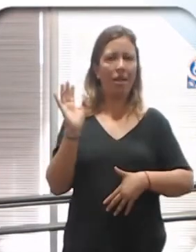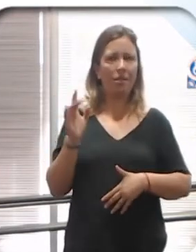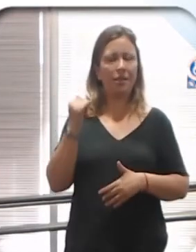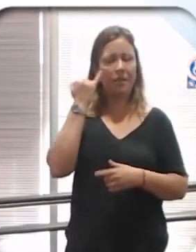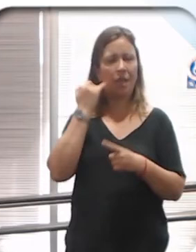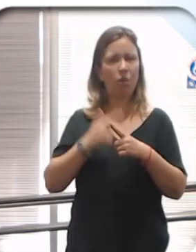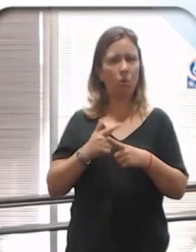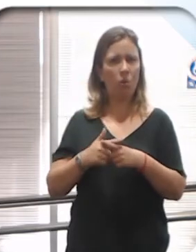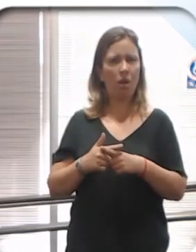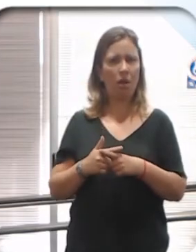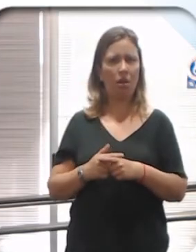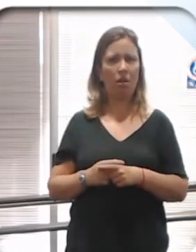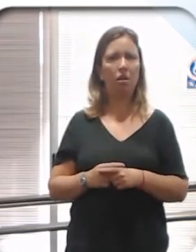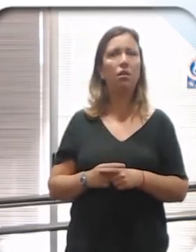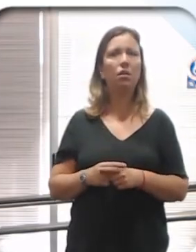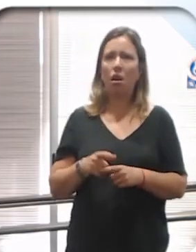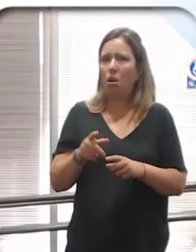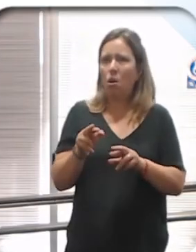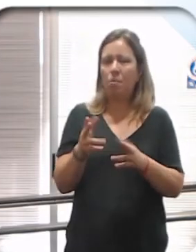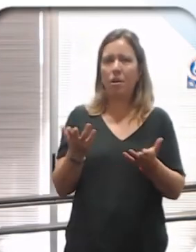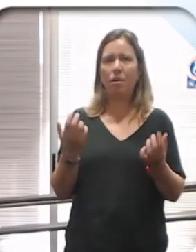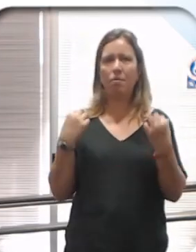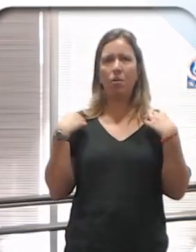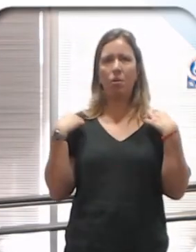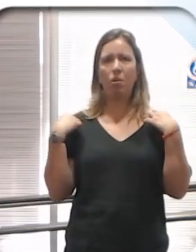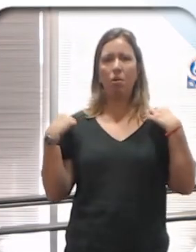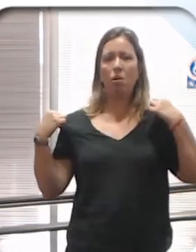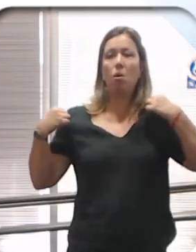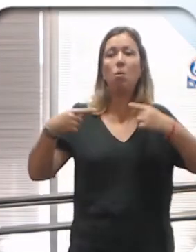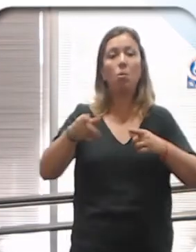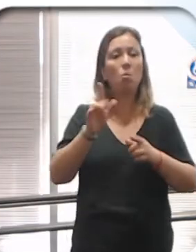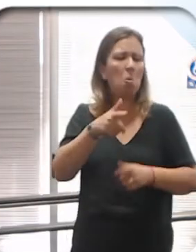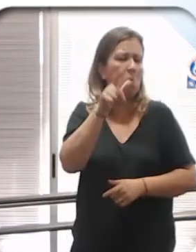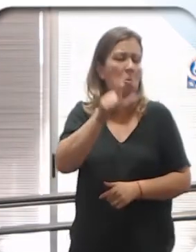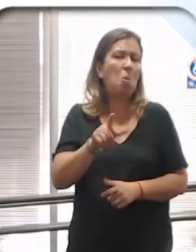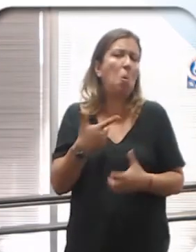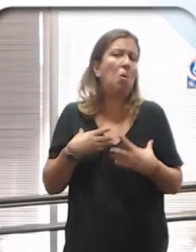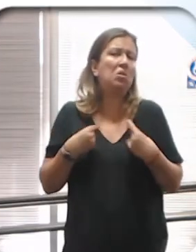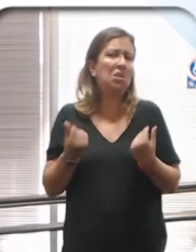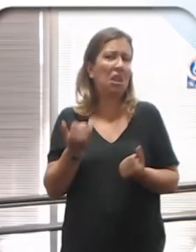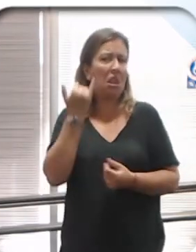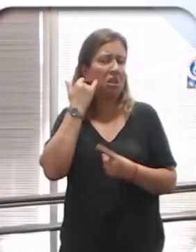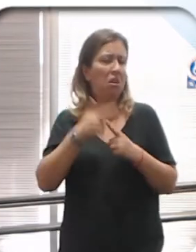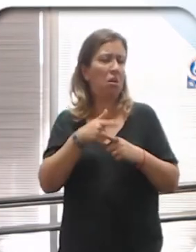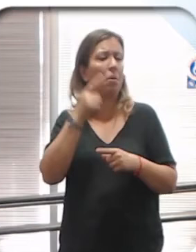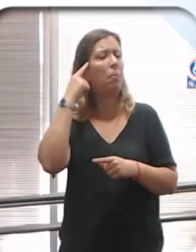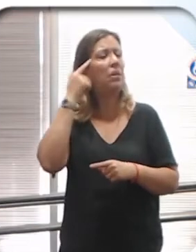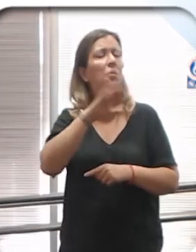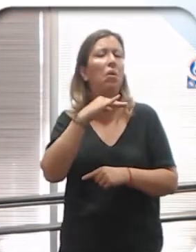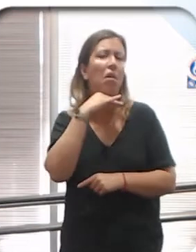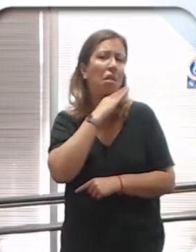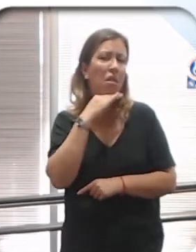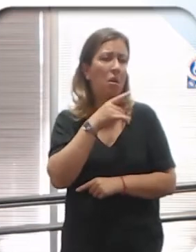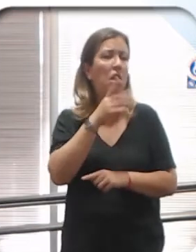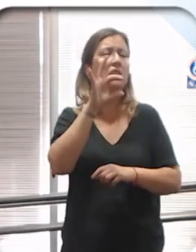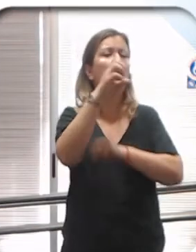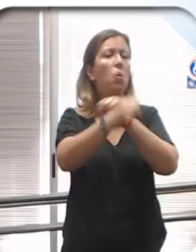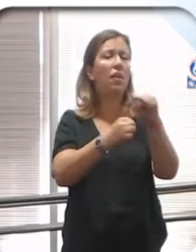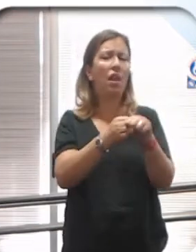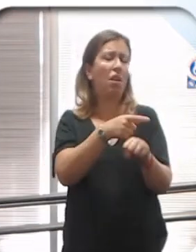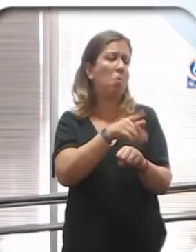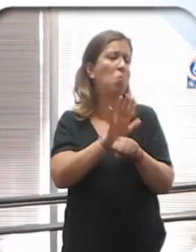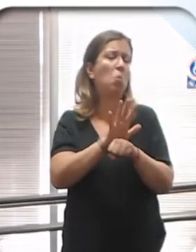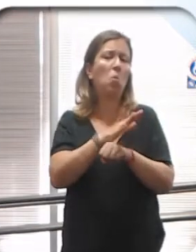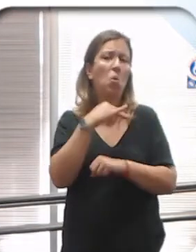respecto a las personas sin discapacidad. Lo mismo, porque como sos asexuado y sos un niño, aunque tengas 50,